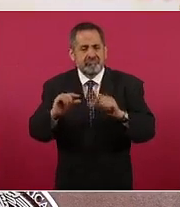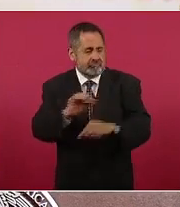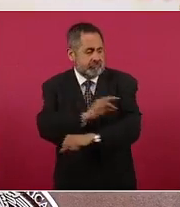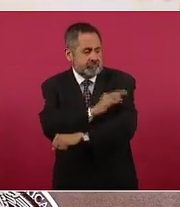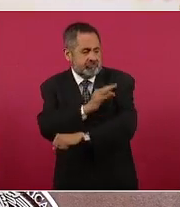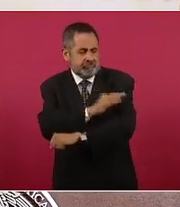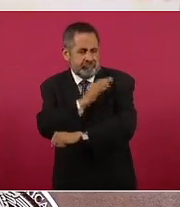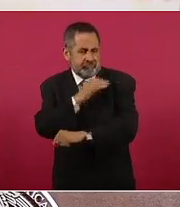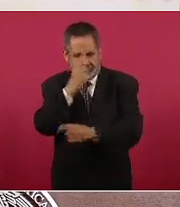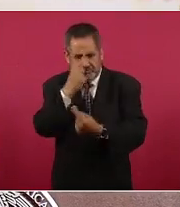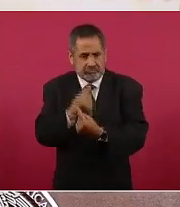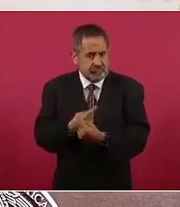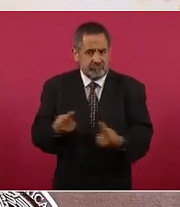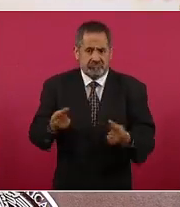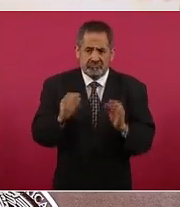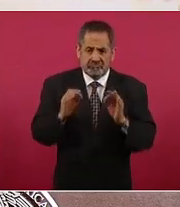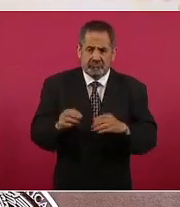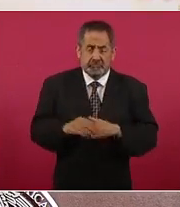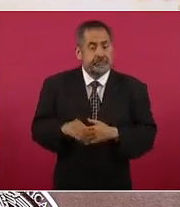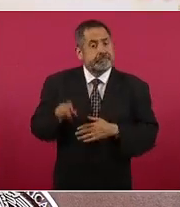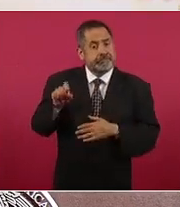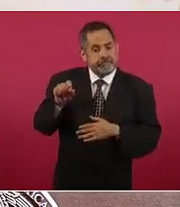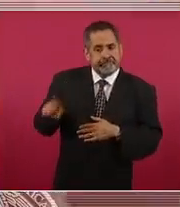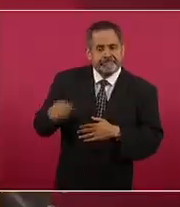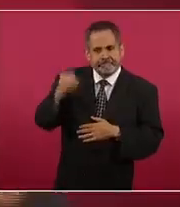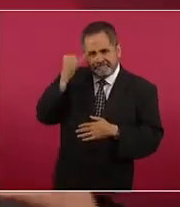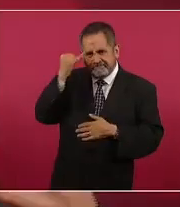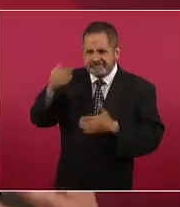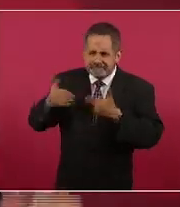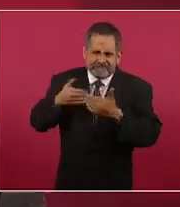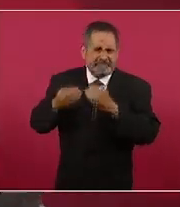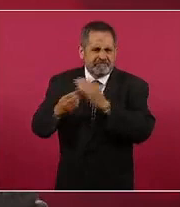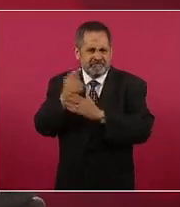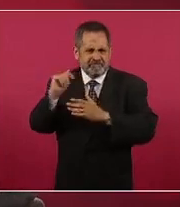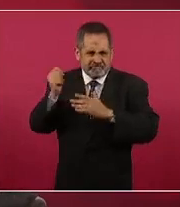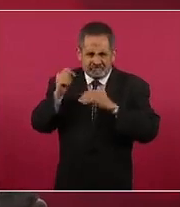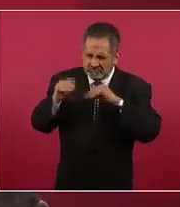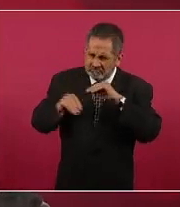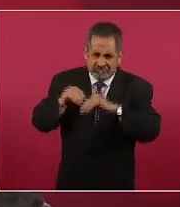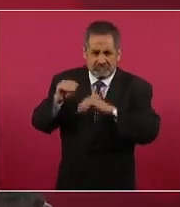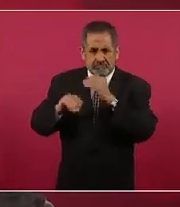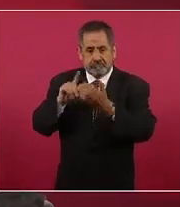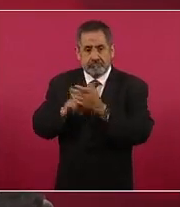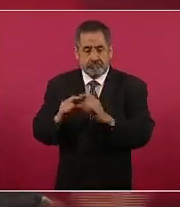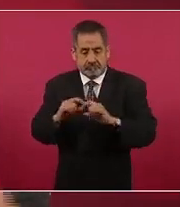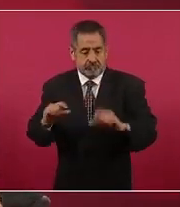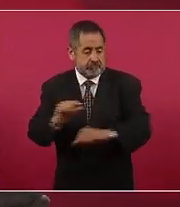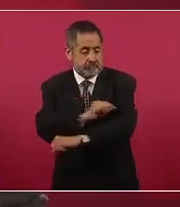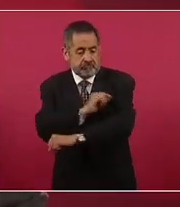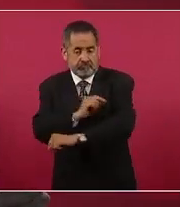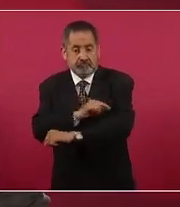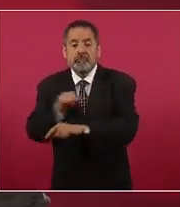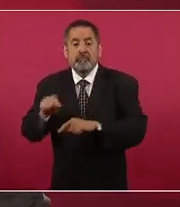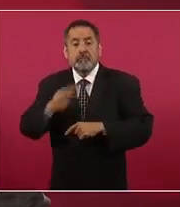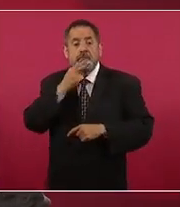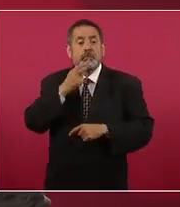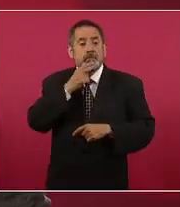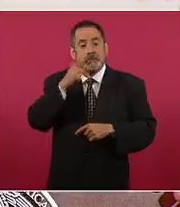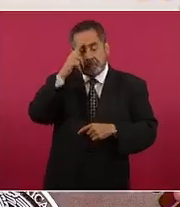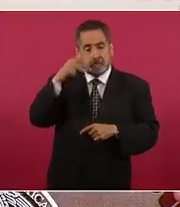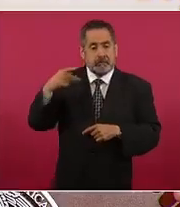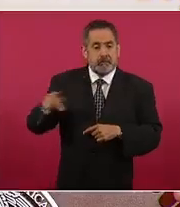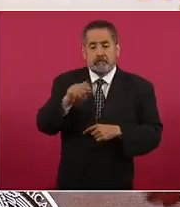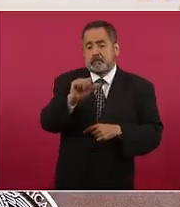convencional de la infancia y esa misma plataforma tecnológica ese mismo diseño de vacuna es la que aplicó para la vacuna